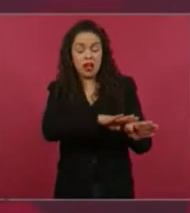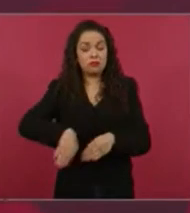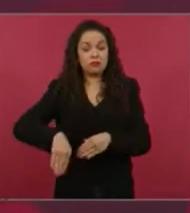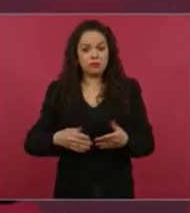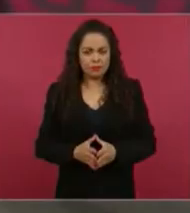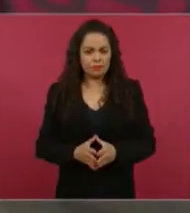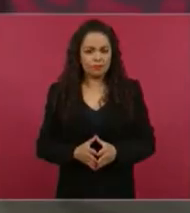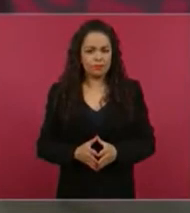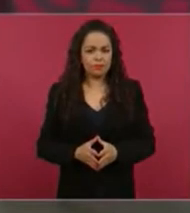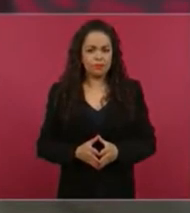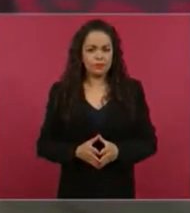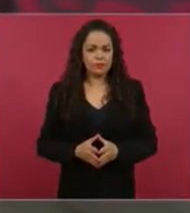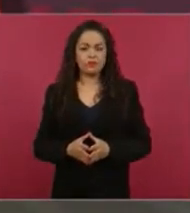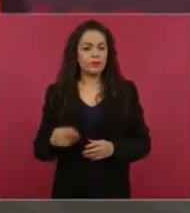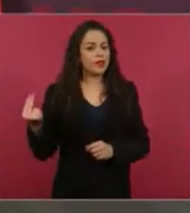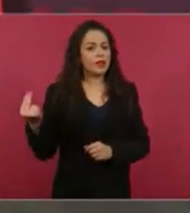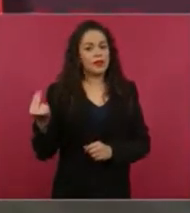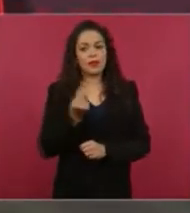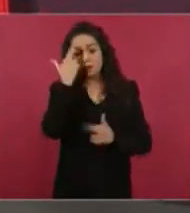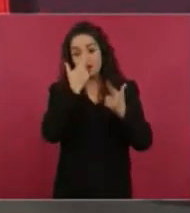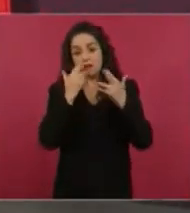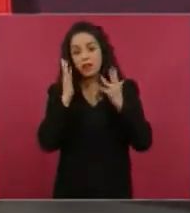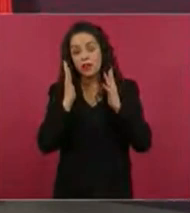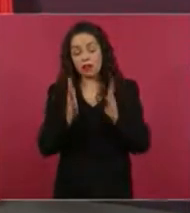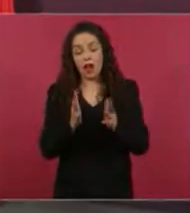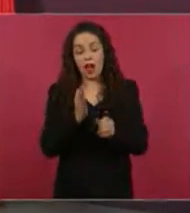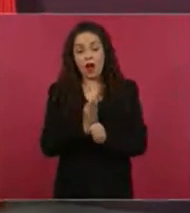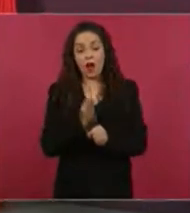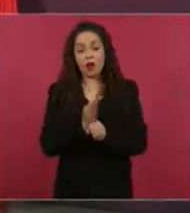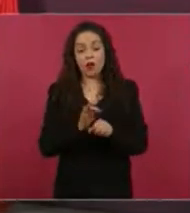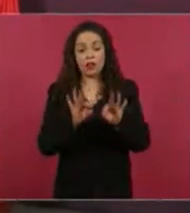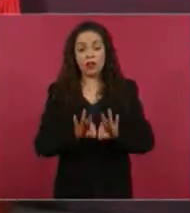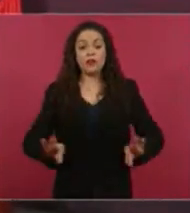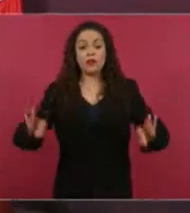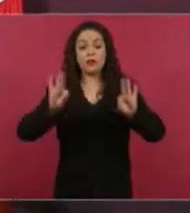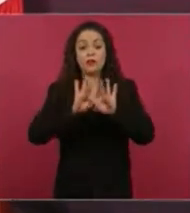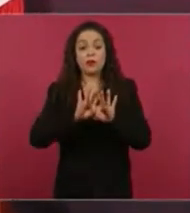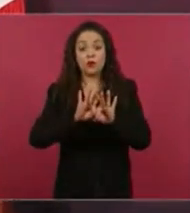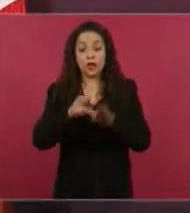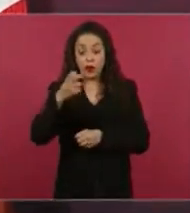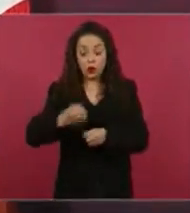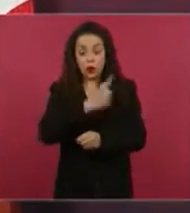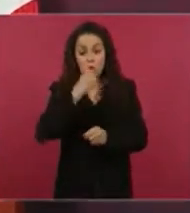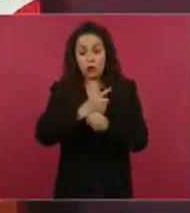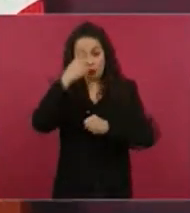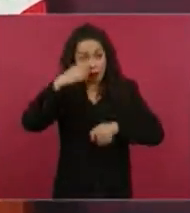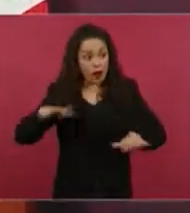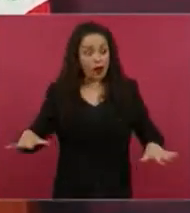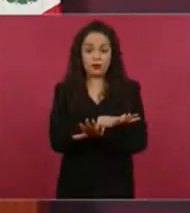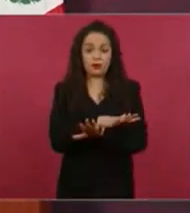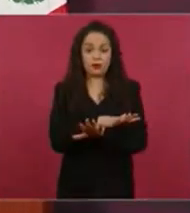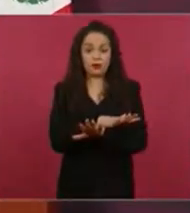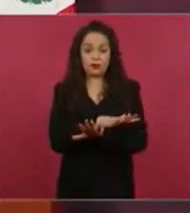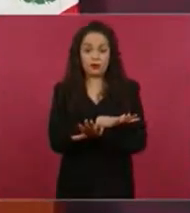Eso debe cambiar y este es uno de los momentos en que la ONU tiene que